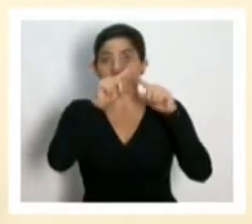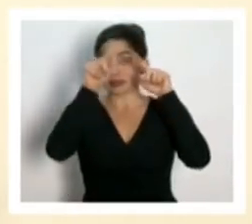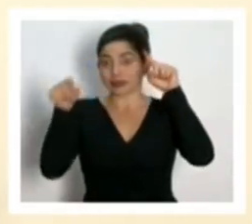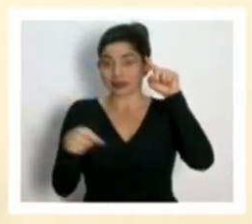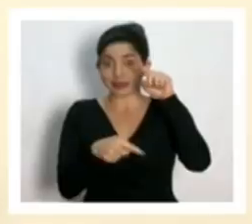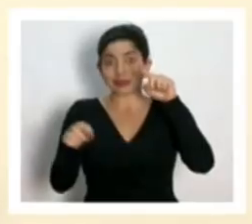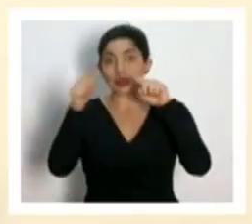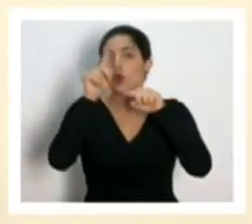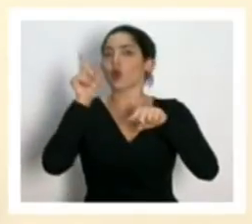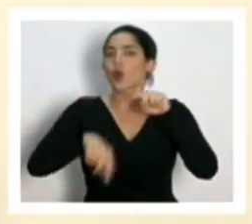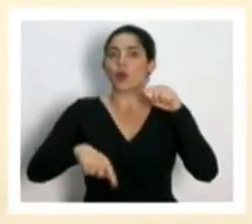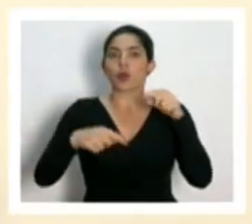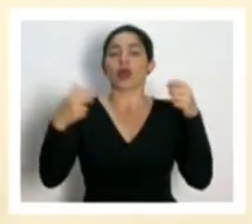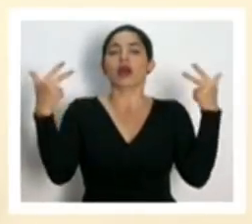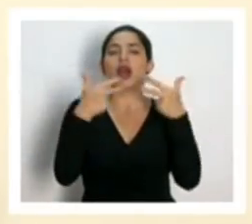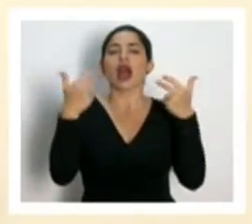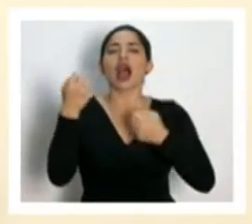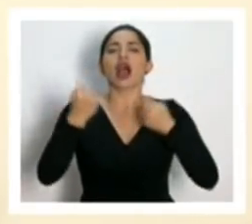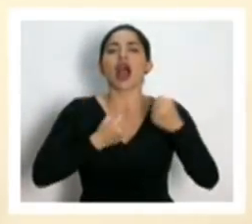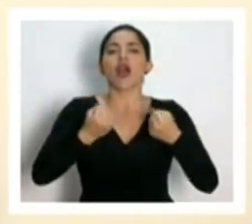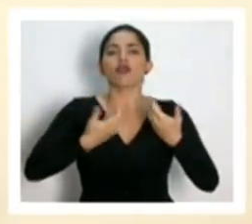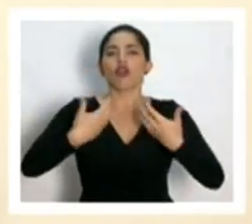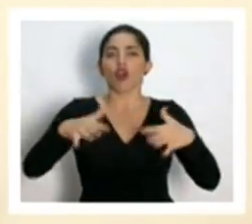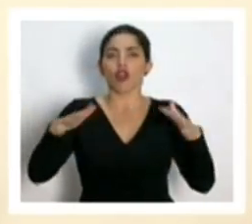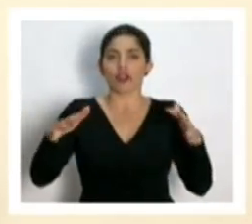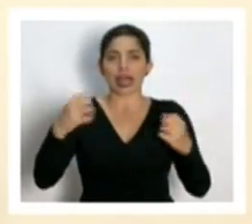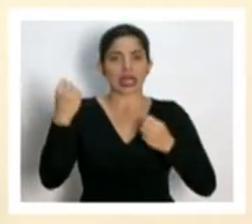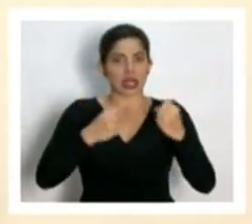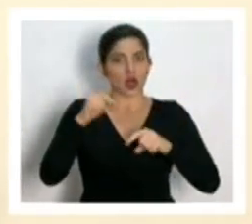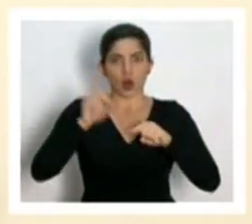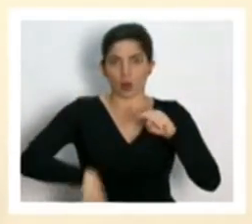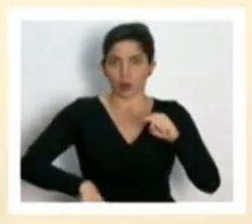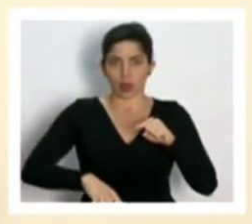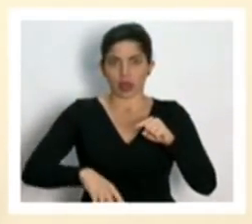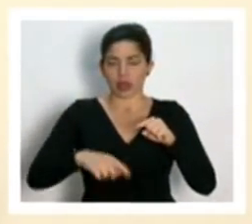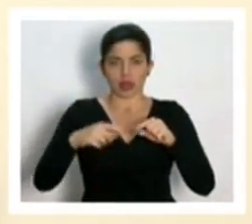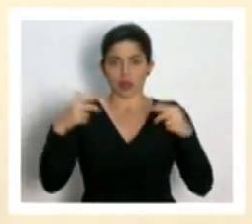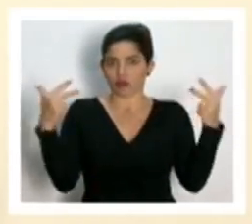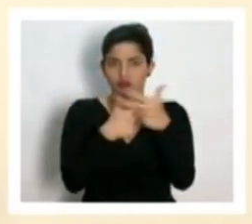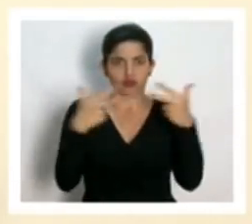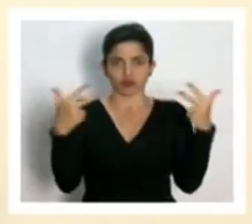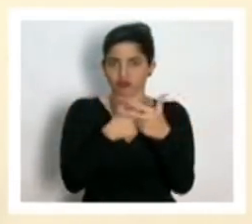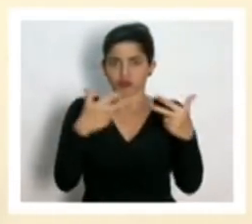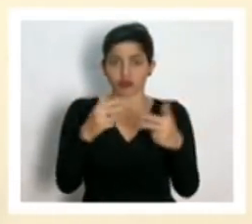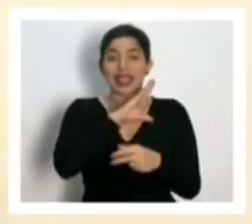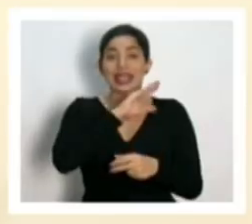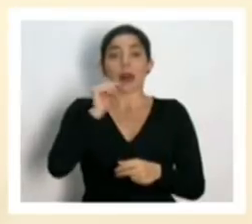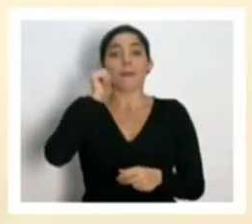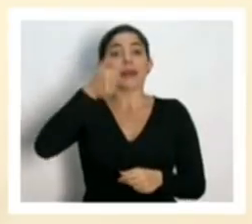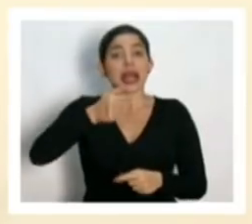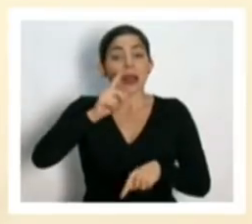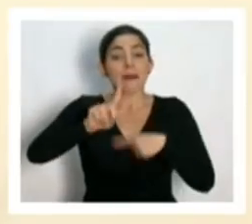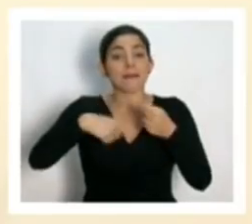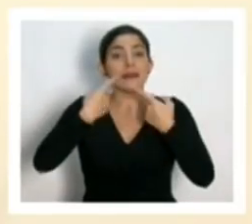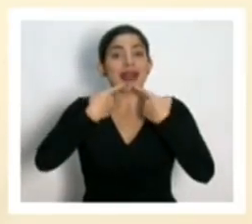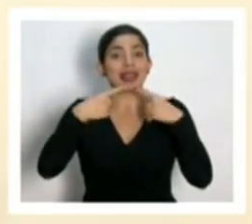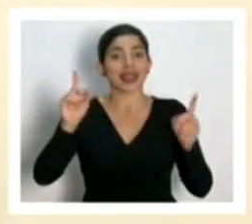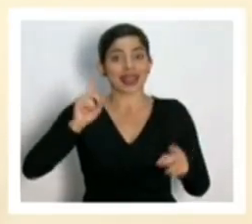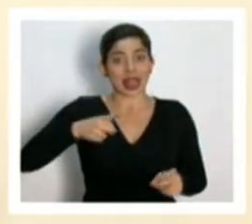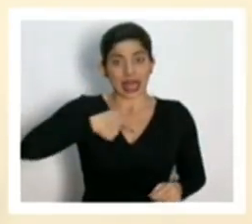vehículos particulares. Y en el decreto que se emitirá el día de mañana se